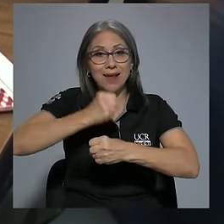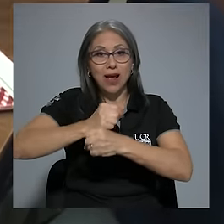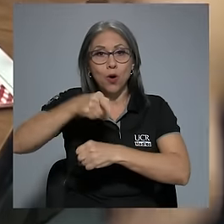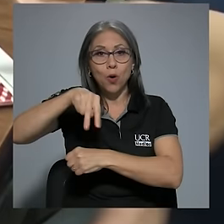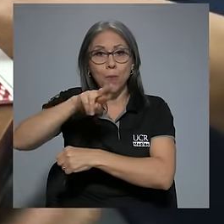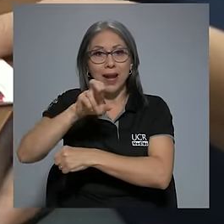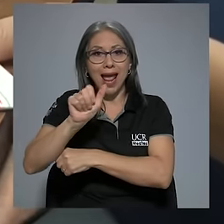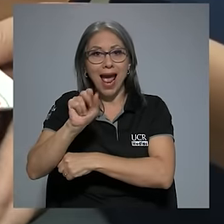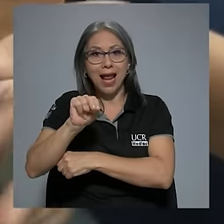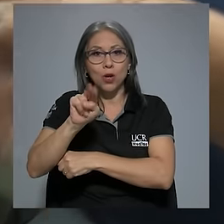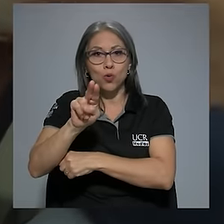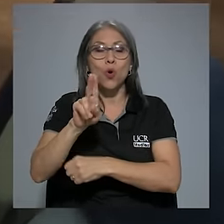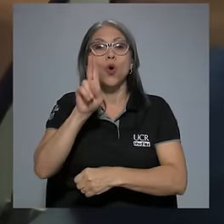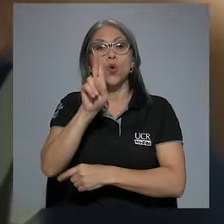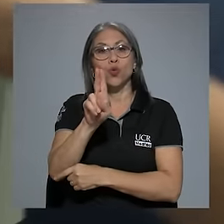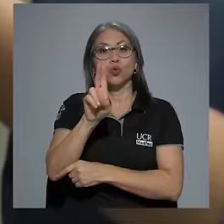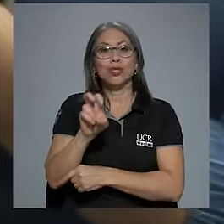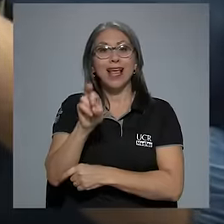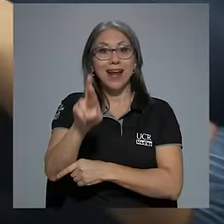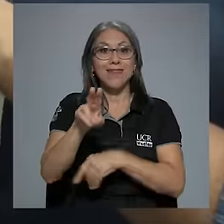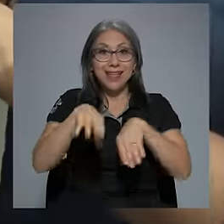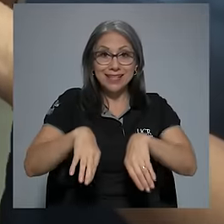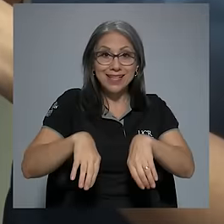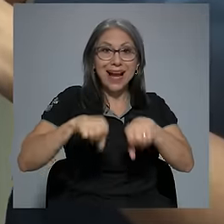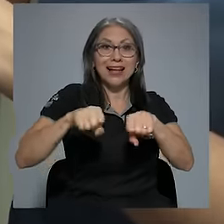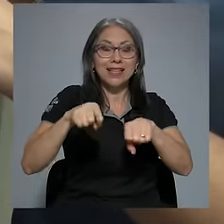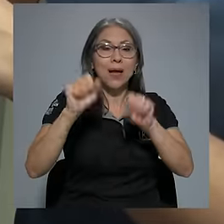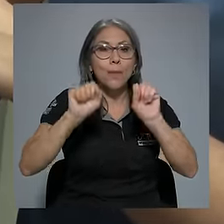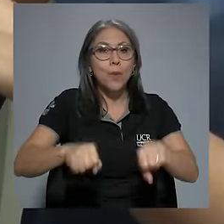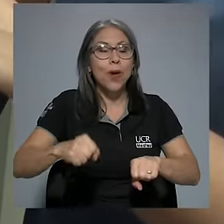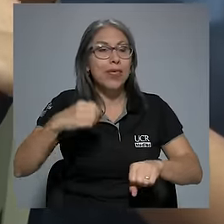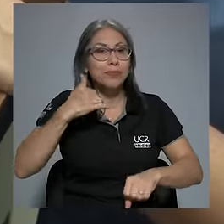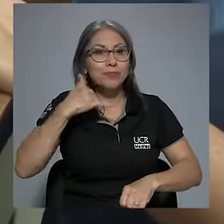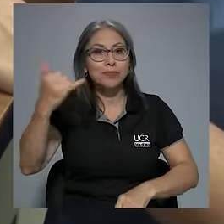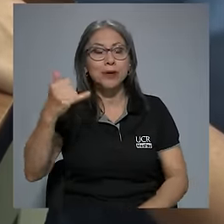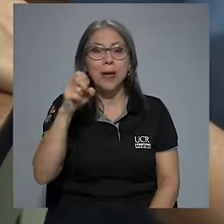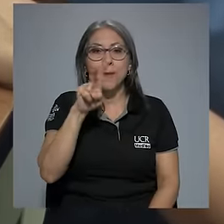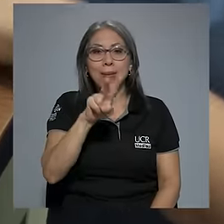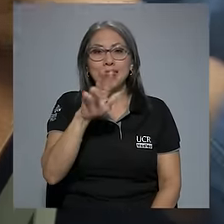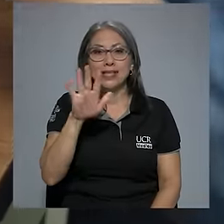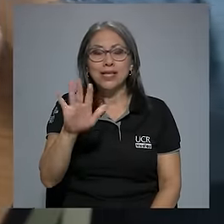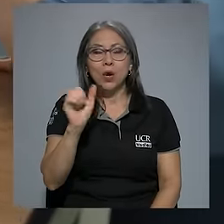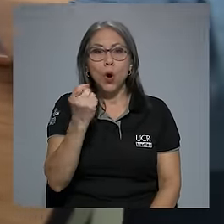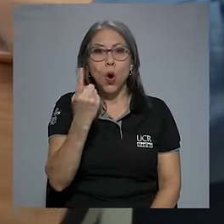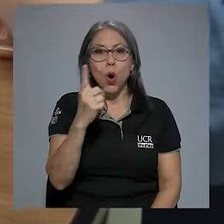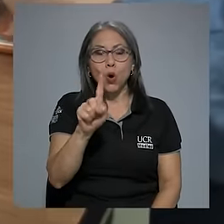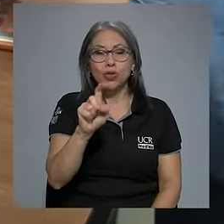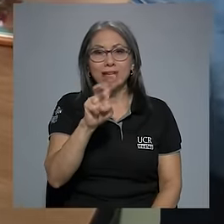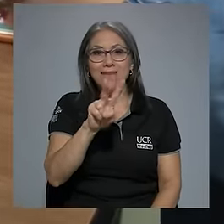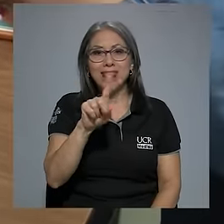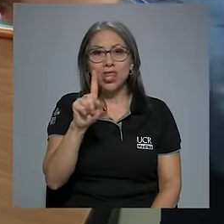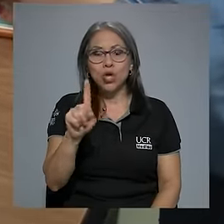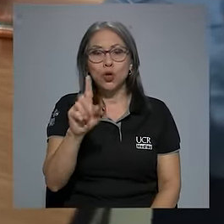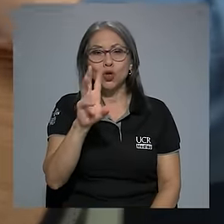trabajo del Preano de la UCR y sacar cita, puede comunicarse al teléfono 2511